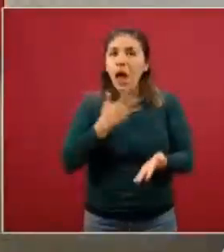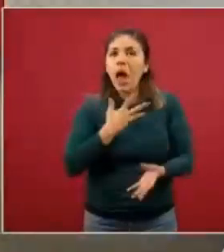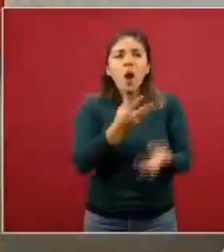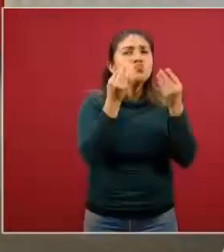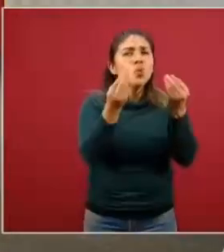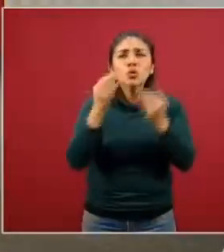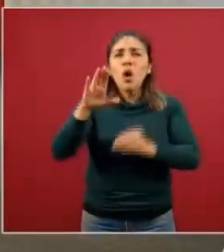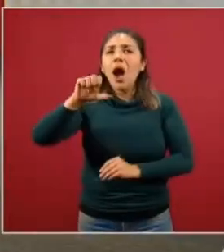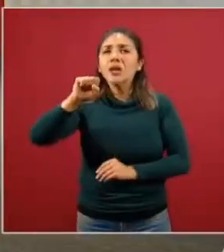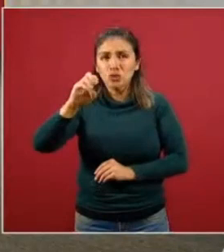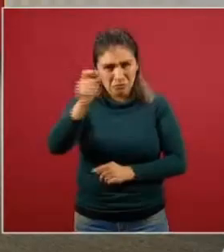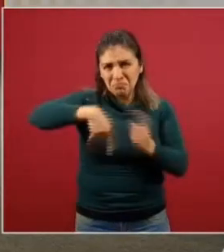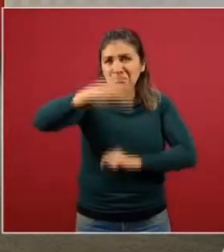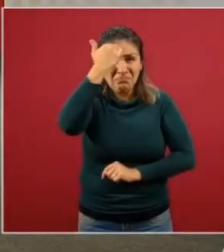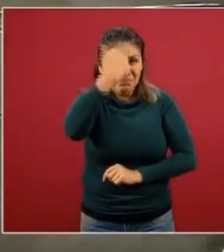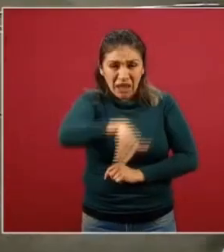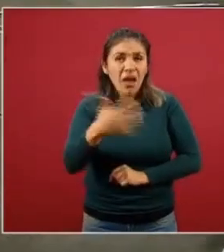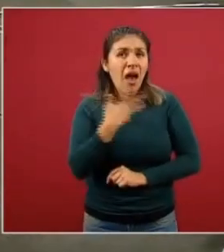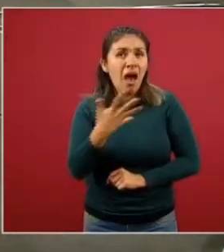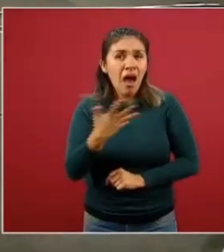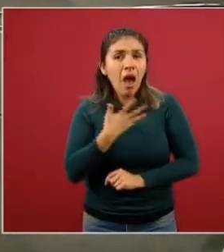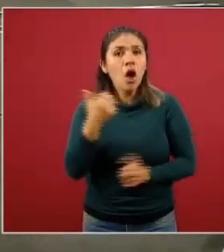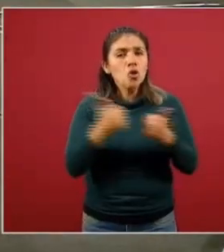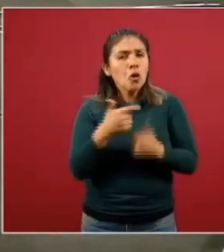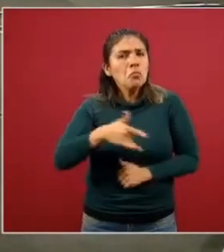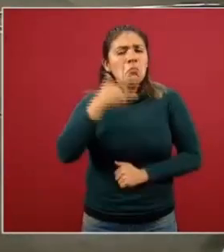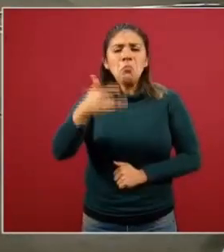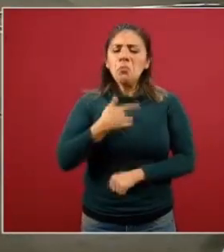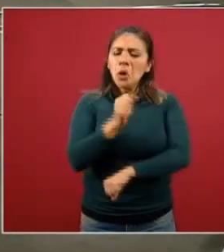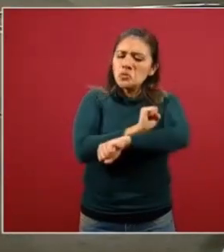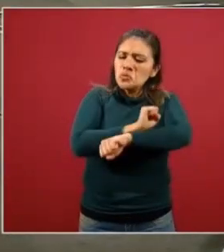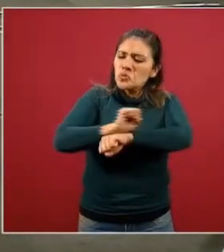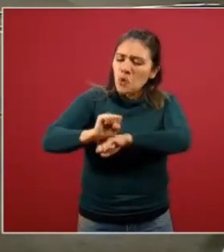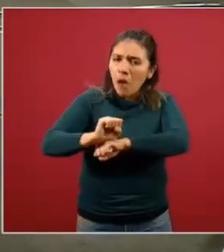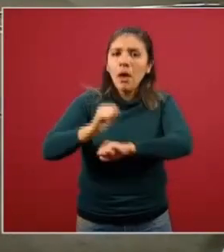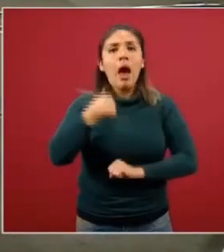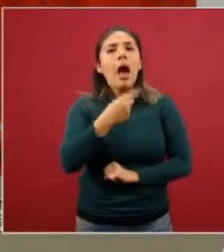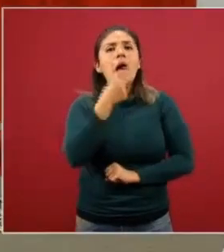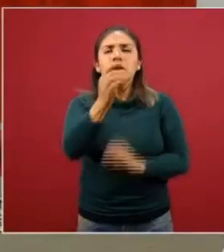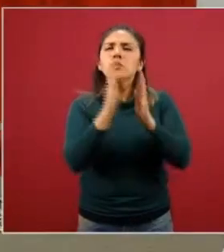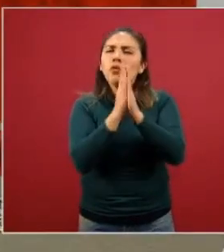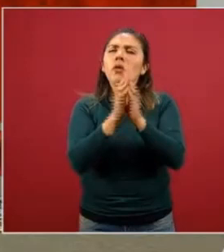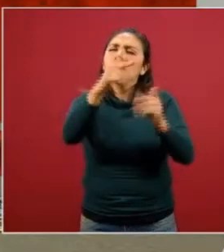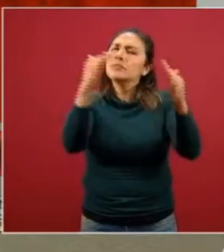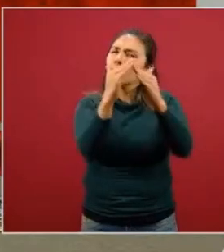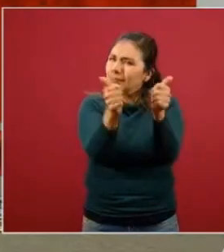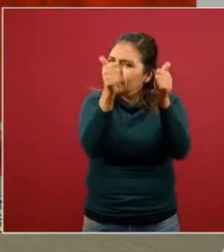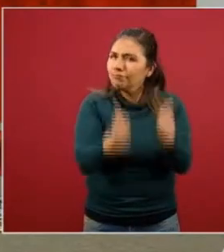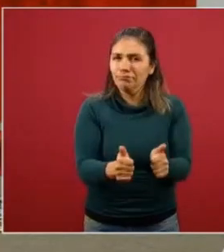cantidad de casos, lo sabemos muy bien, de casos con síntomas leves, a quienes les hemos pedido quédate en casa,